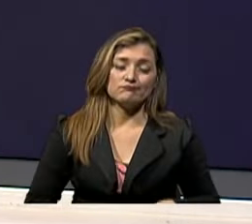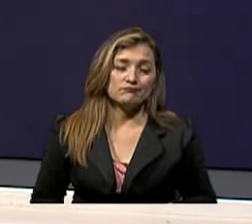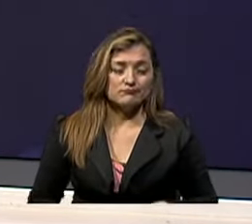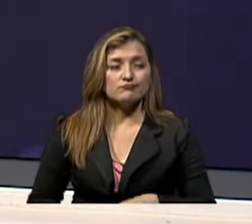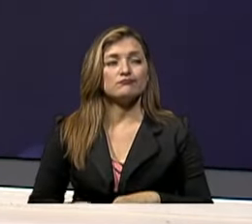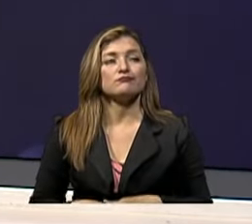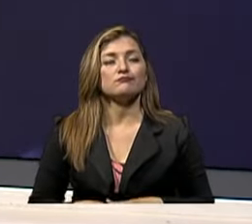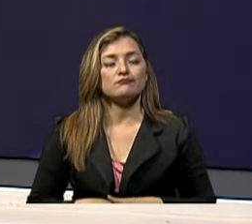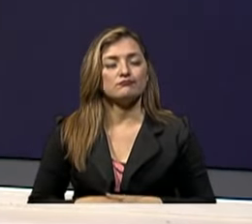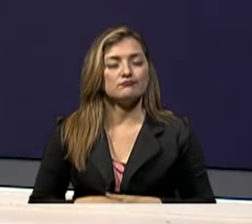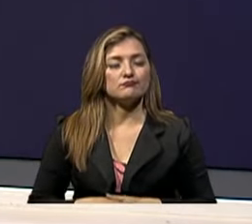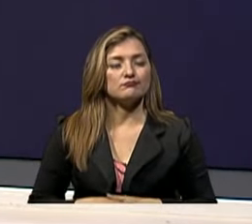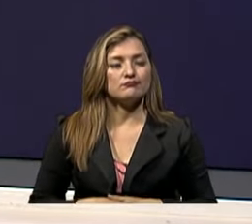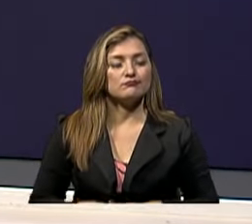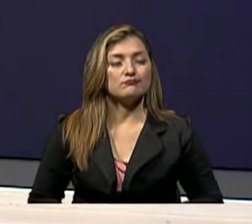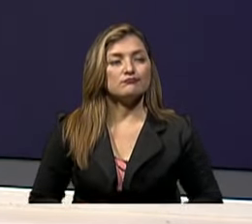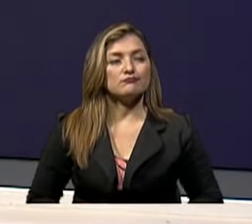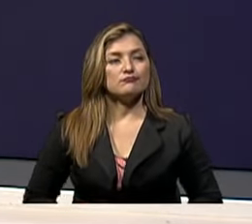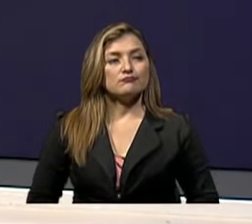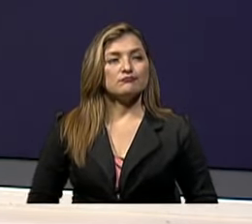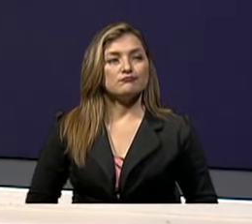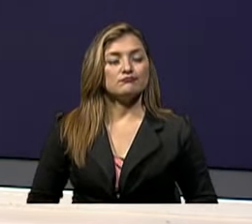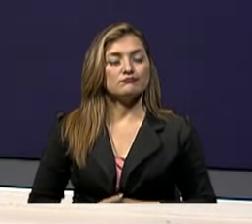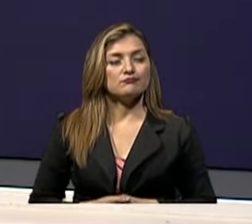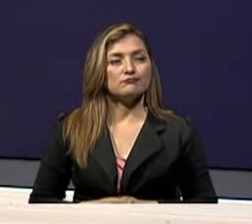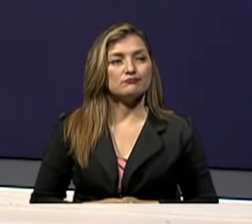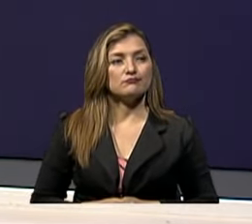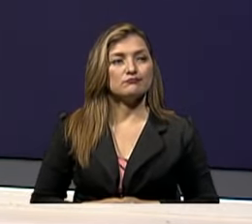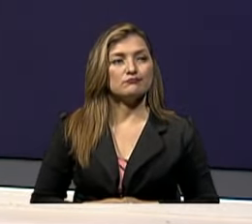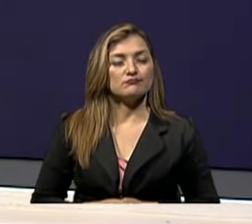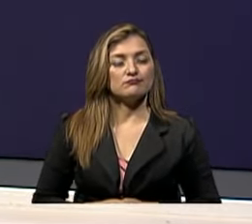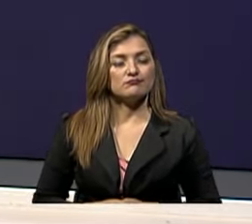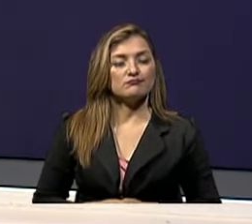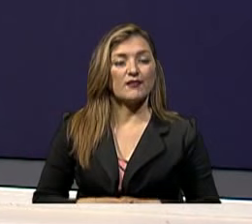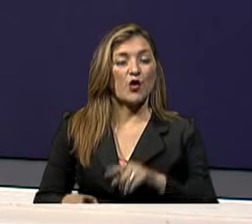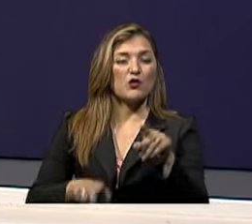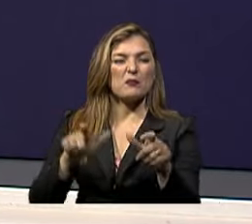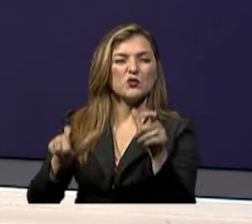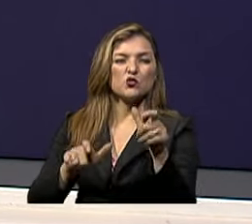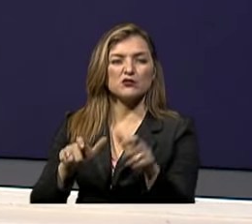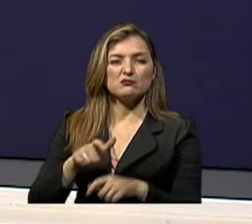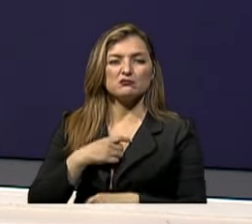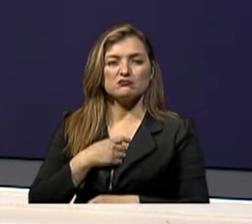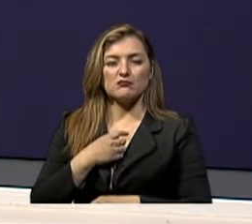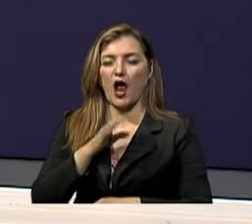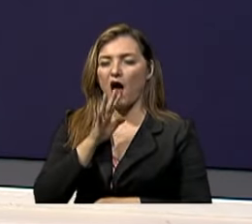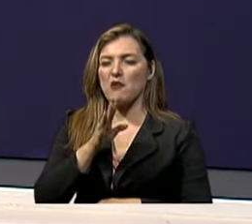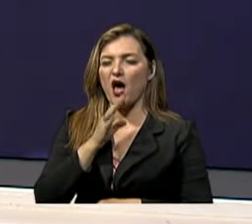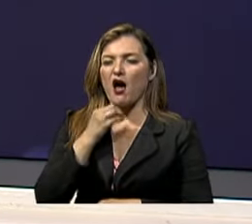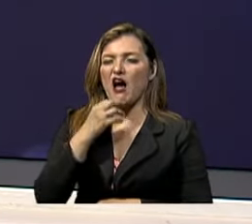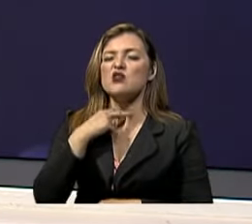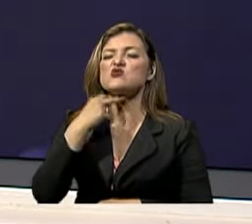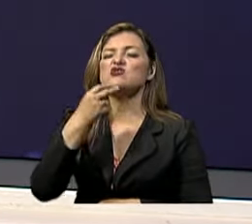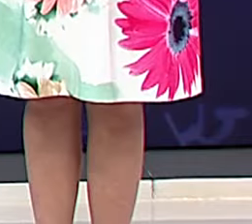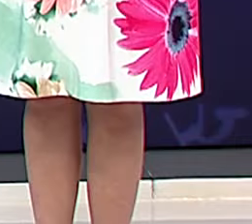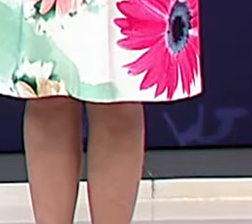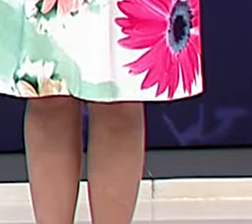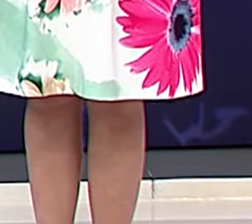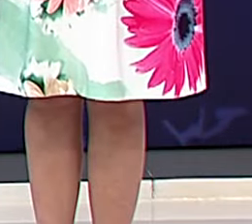el fumar Daña los dientes Y también puede provocar En muchas personas Halitosis O el mal aliento que conocemos